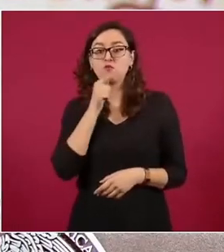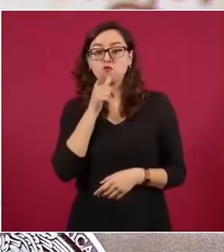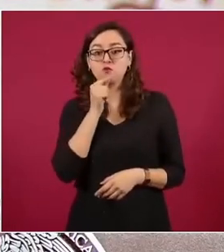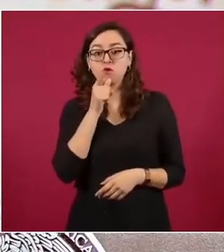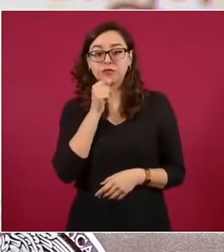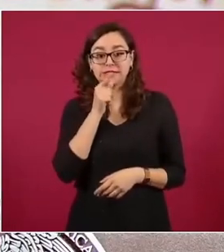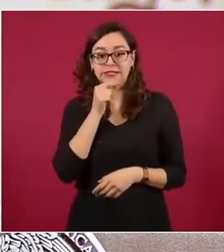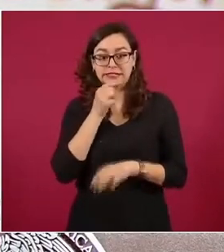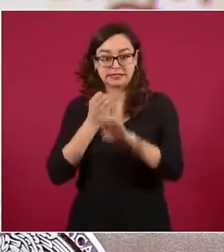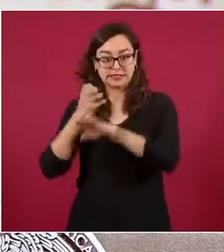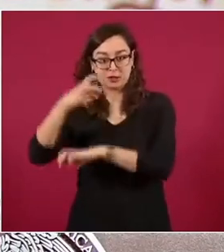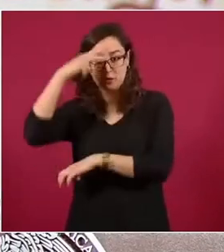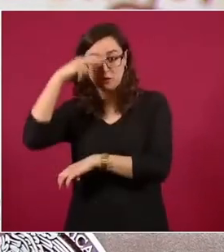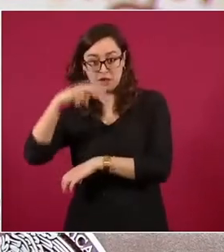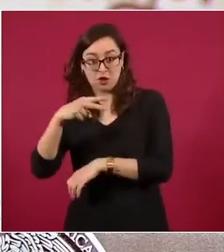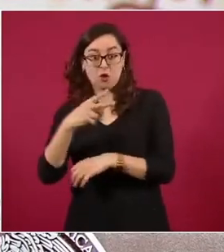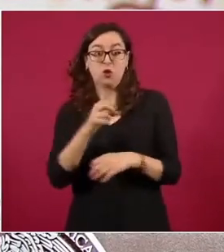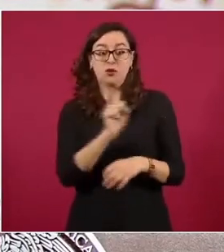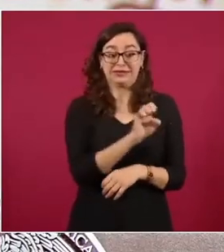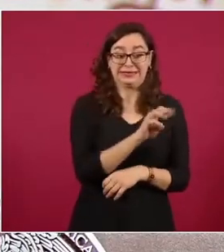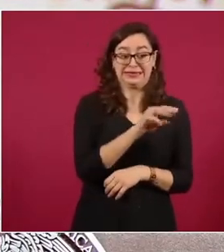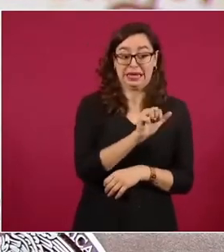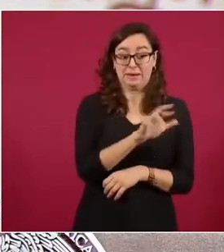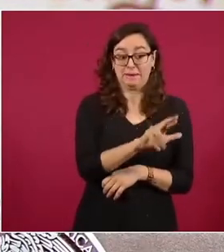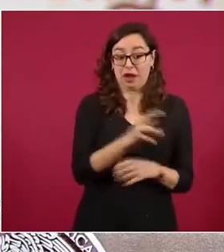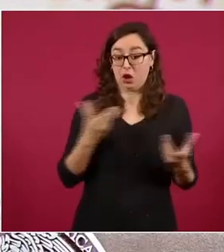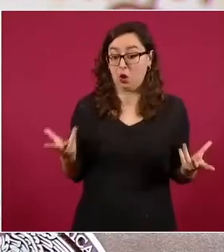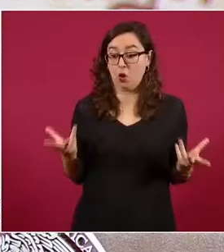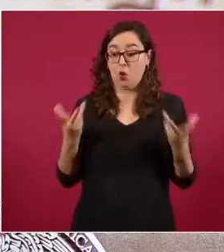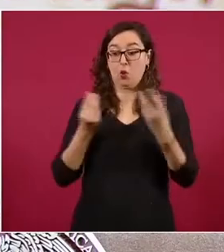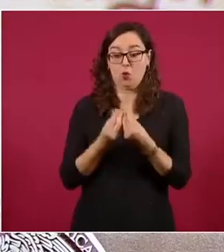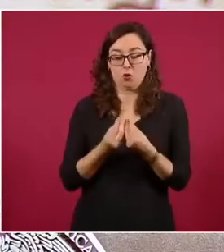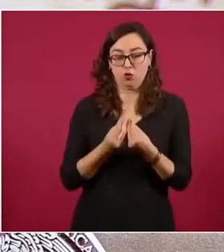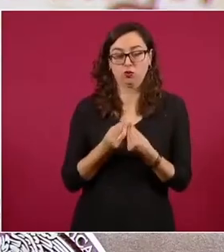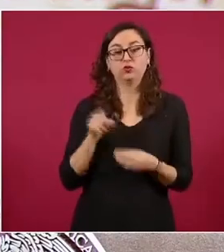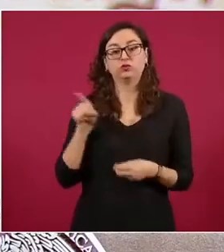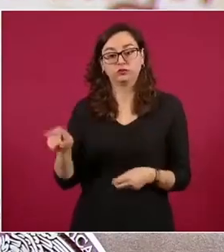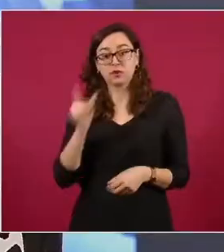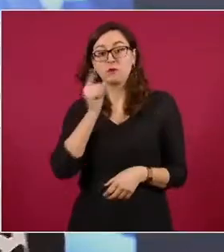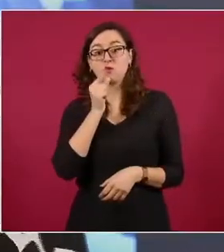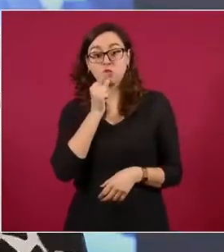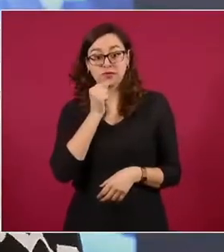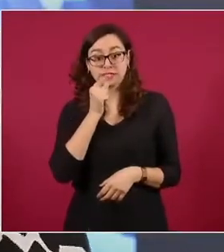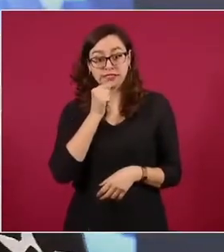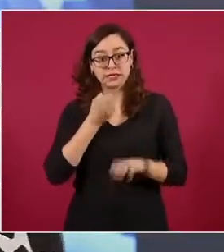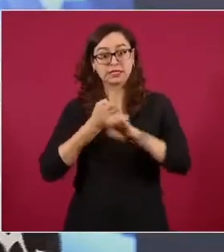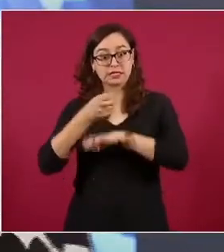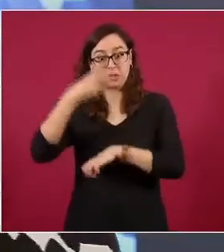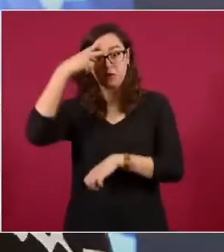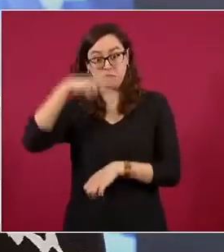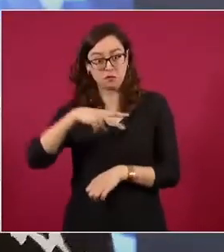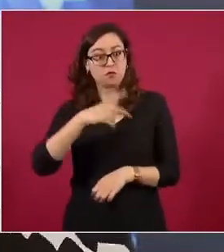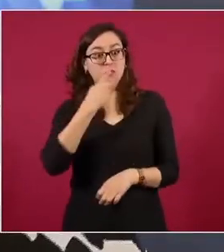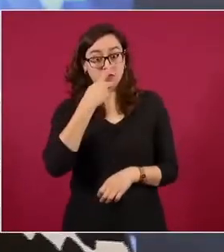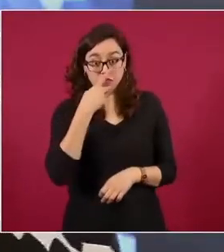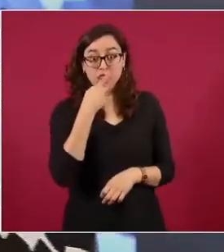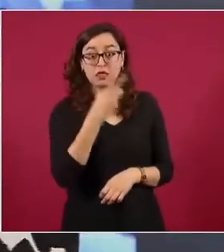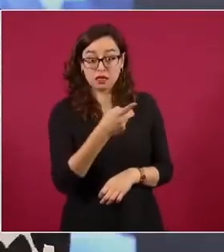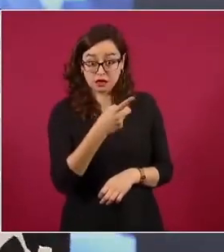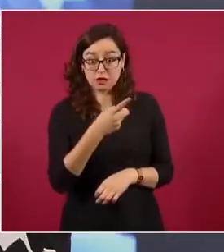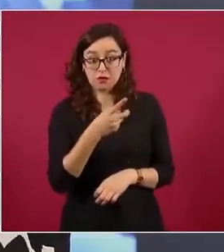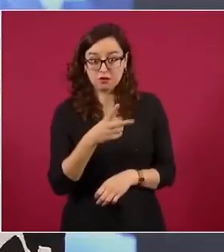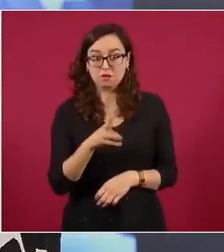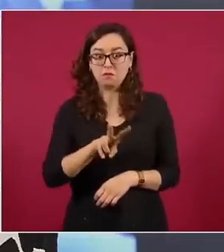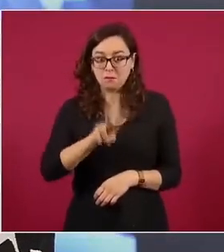de Marina. El director de la Policía Municipal de Atizapán, Fabián Ricardo Gómez, expuso que se trató de un operativo